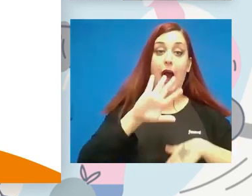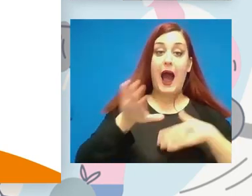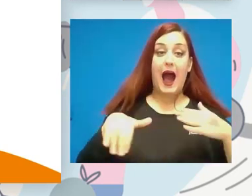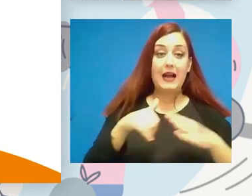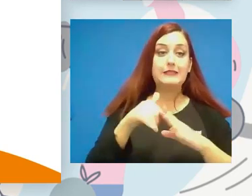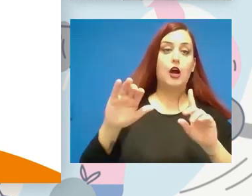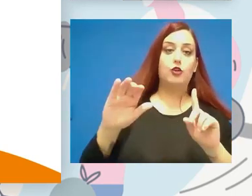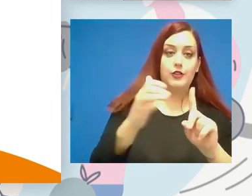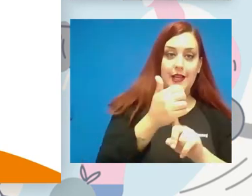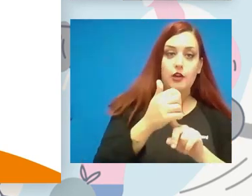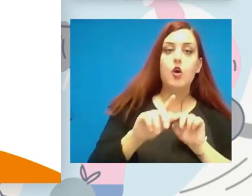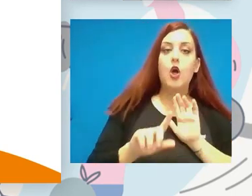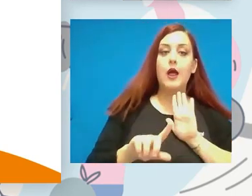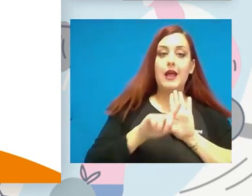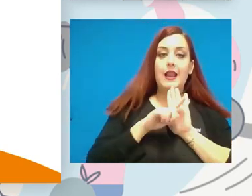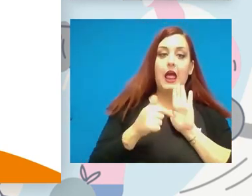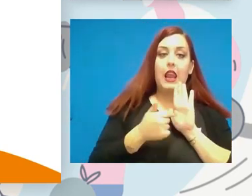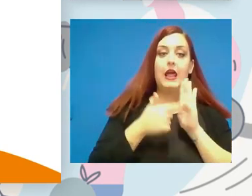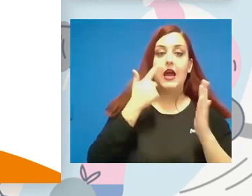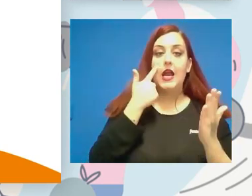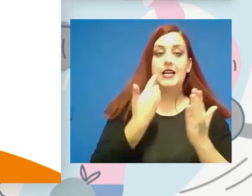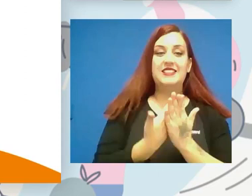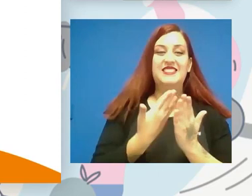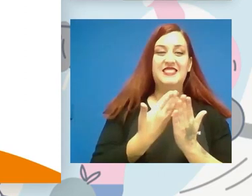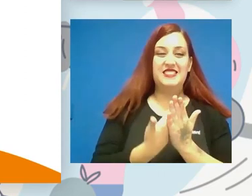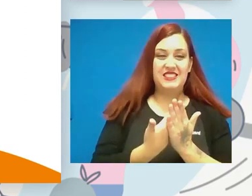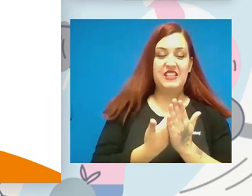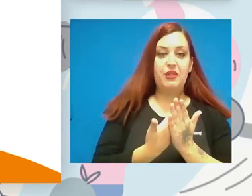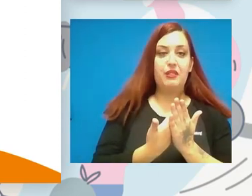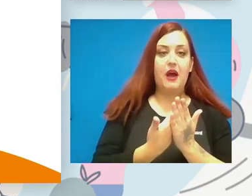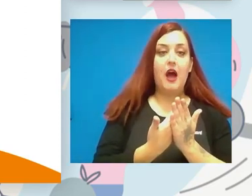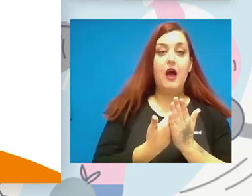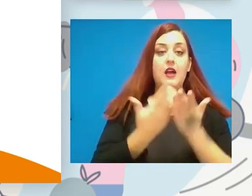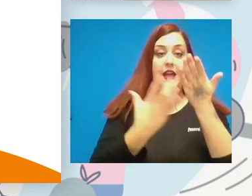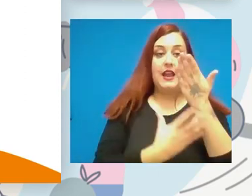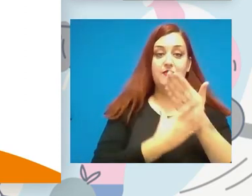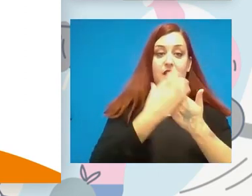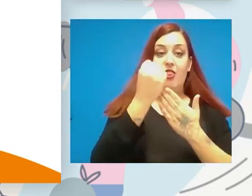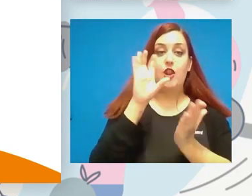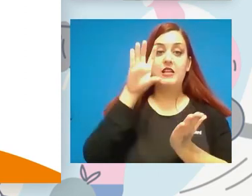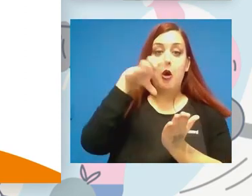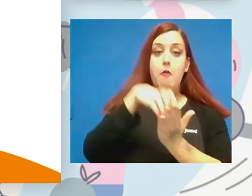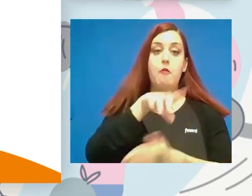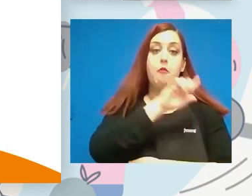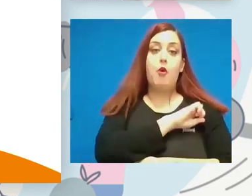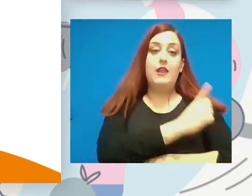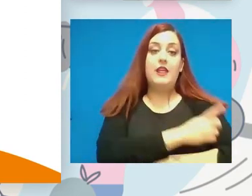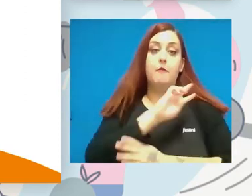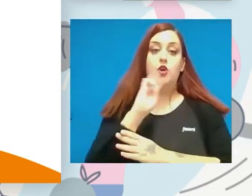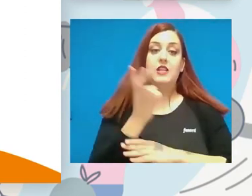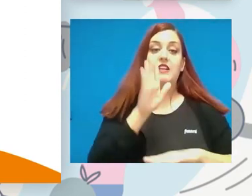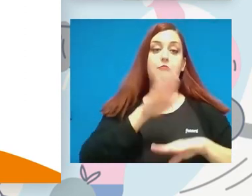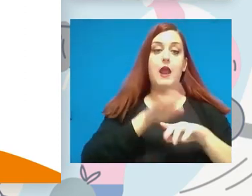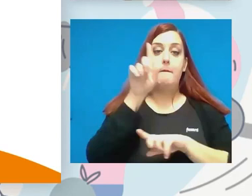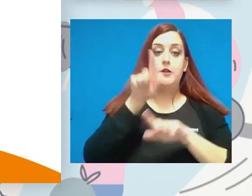la ley también lo que hace es garantizar la existencia de estas federaciones polideportivas de personas con discapacidad, tal y como